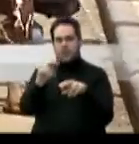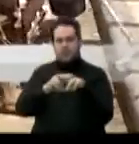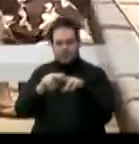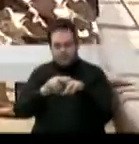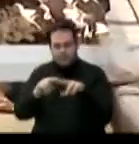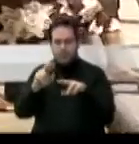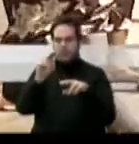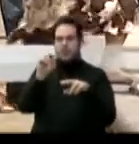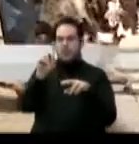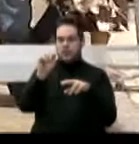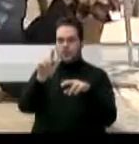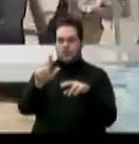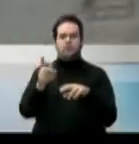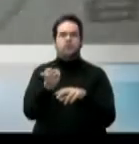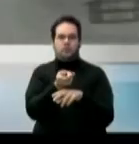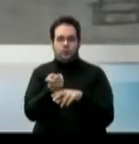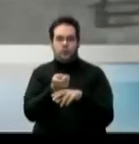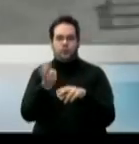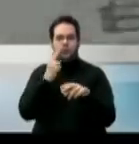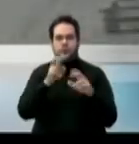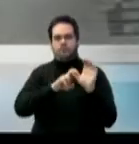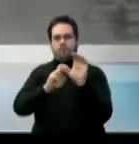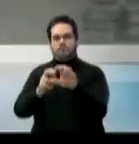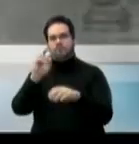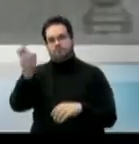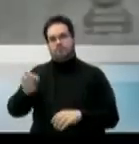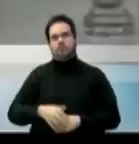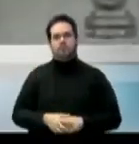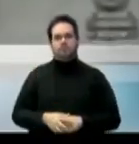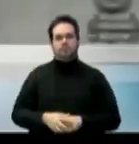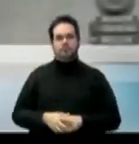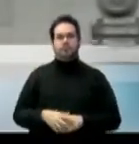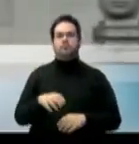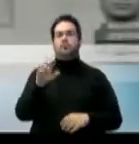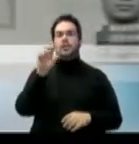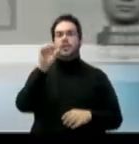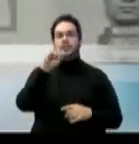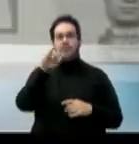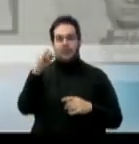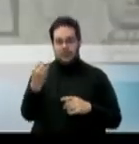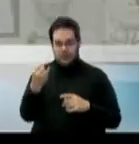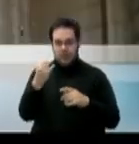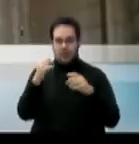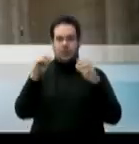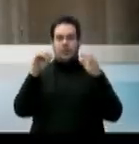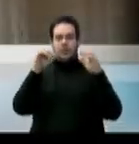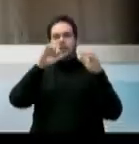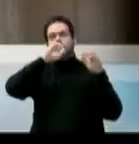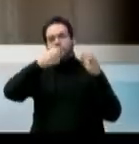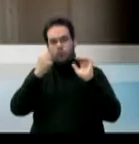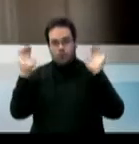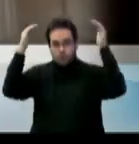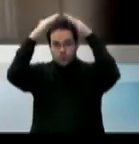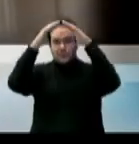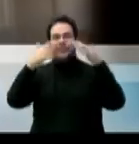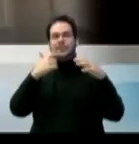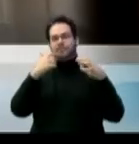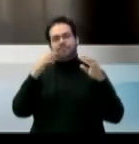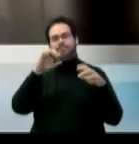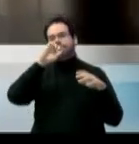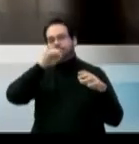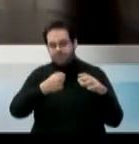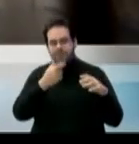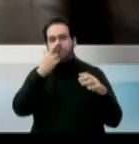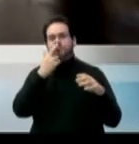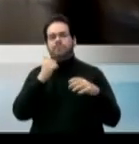del tren urbano. En otro tema, el arzobispo de San Juan, Monseñor Roberto González Nieves, rechazó que en Puerto Rico se instale